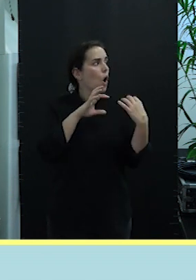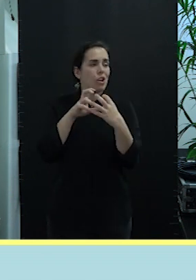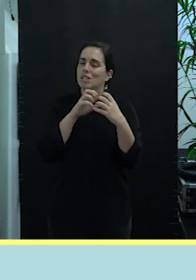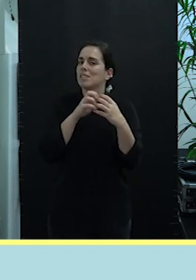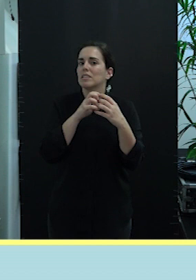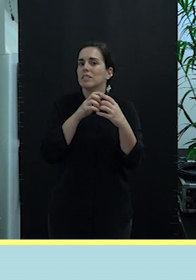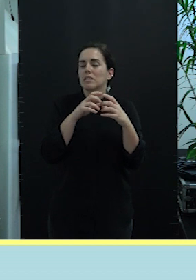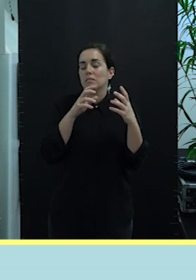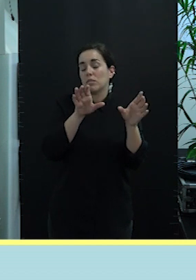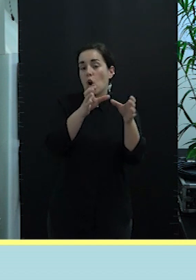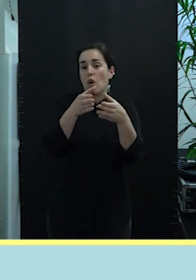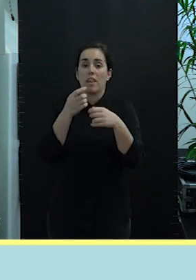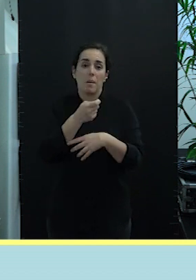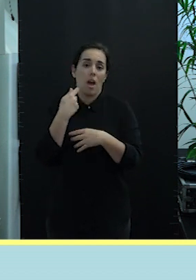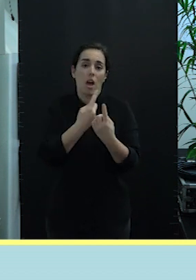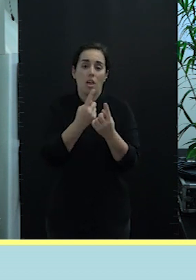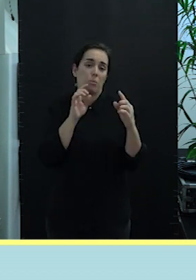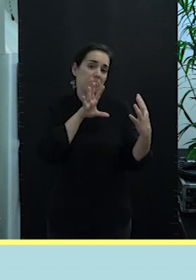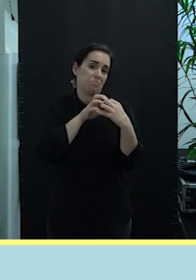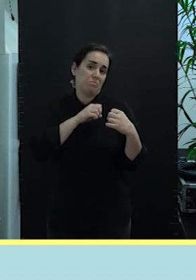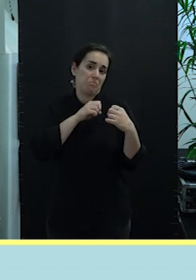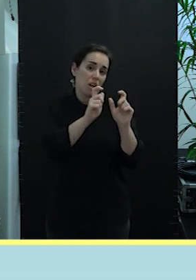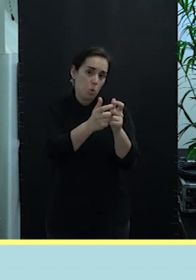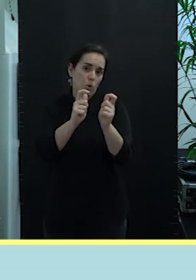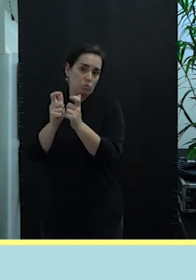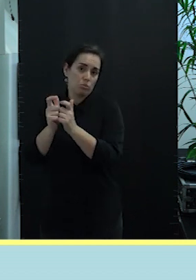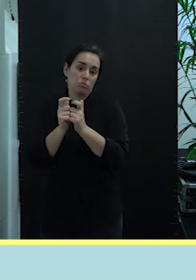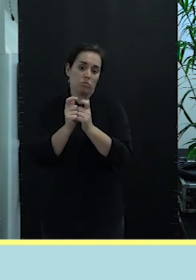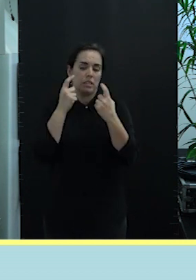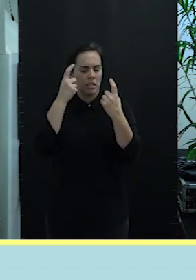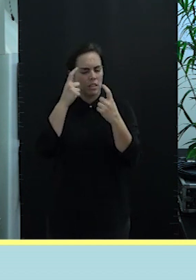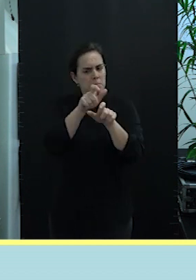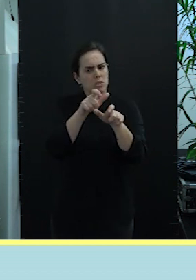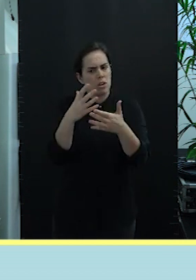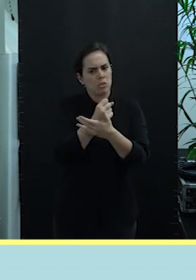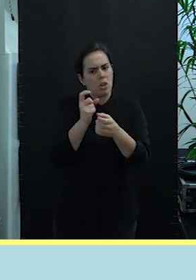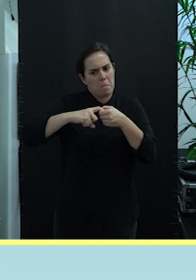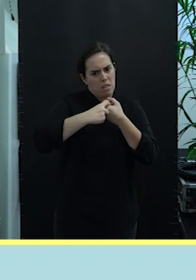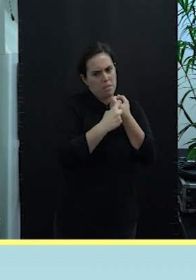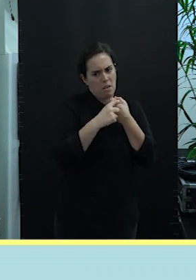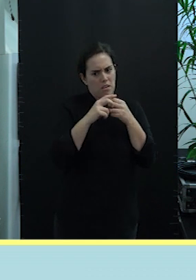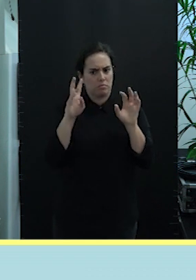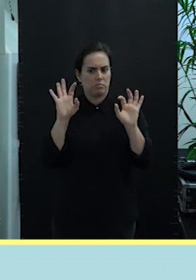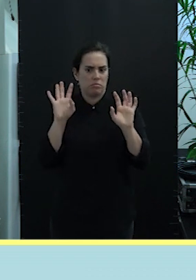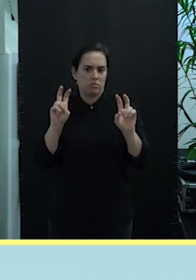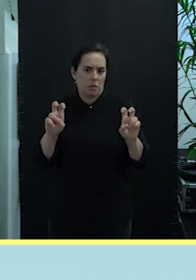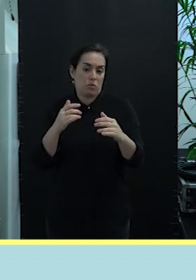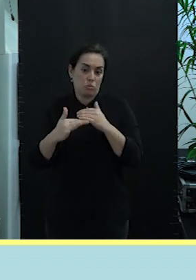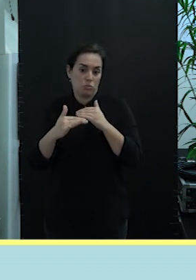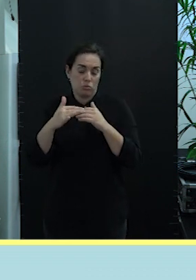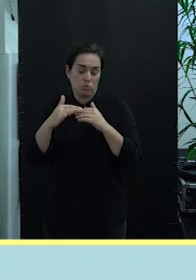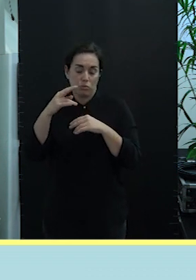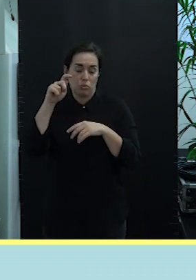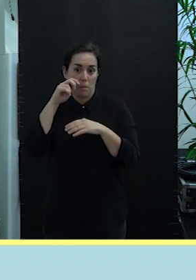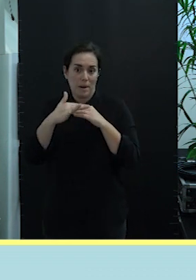cofradías de pescadores. Intentamos integrar a todos los agentes que intervienen en la definición del turismo marinero de Canarias. Para luego